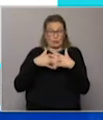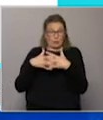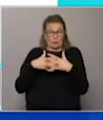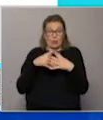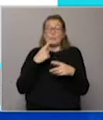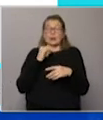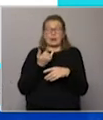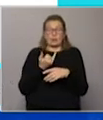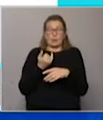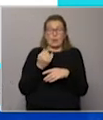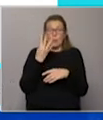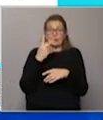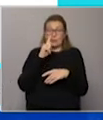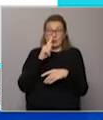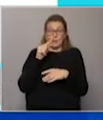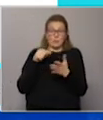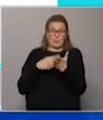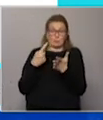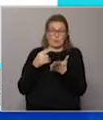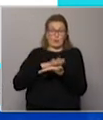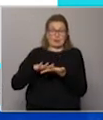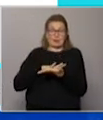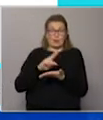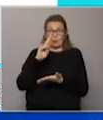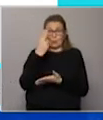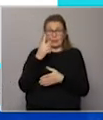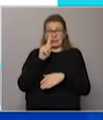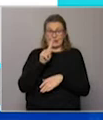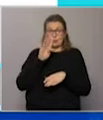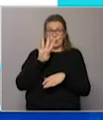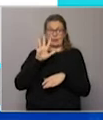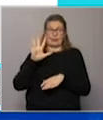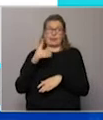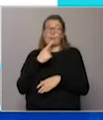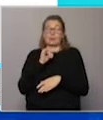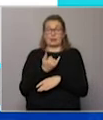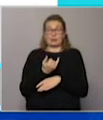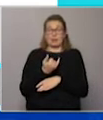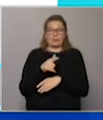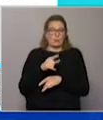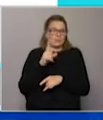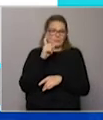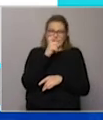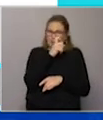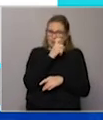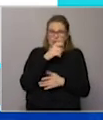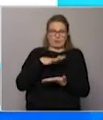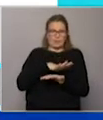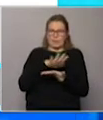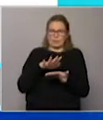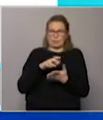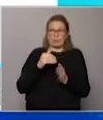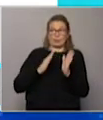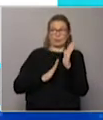era de 4.000 puntos básicos. Para tener una referencia en Uruguay es de 145. Y en los momentos más difíciles, yo creo que subía